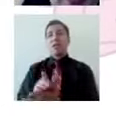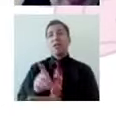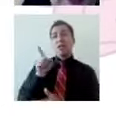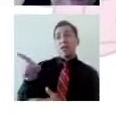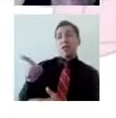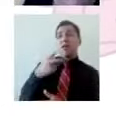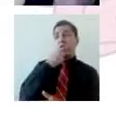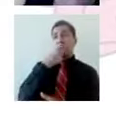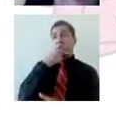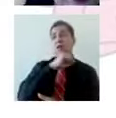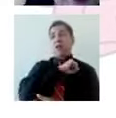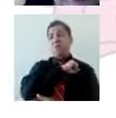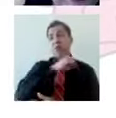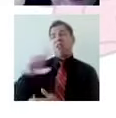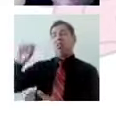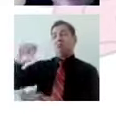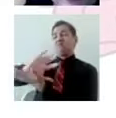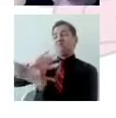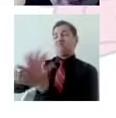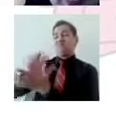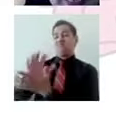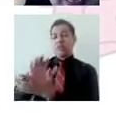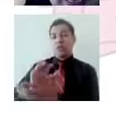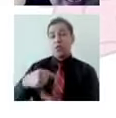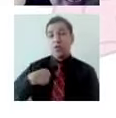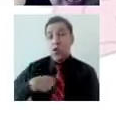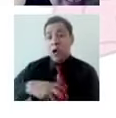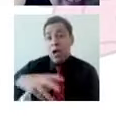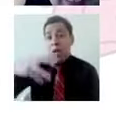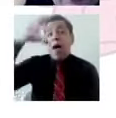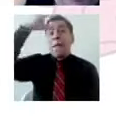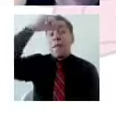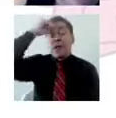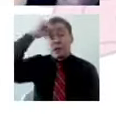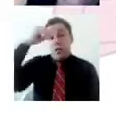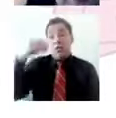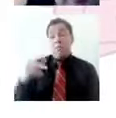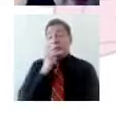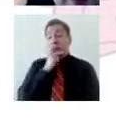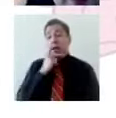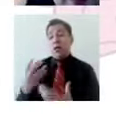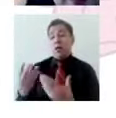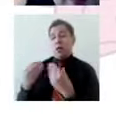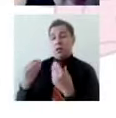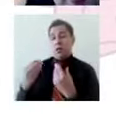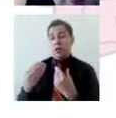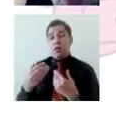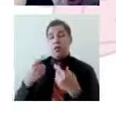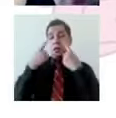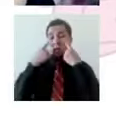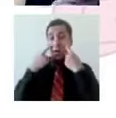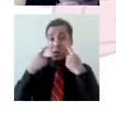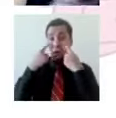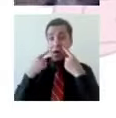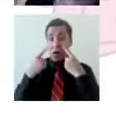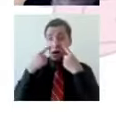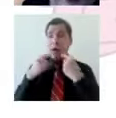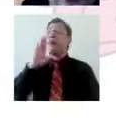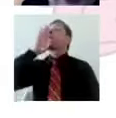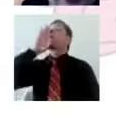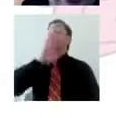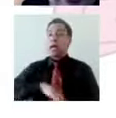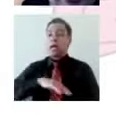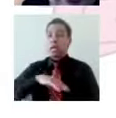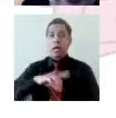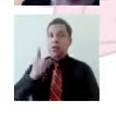que llorar te hace débil, ¿qué voy a aprender? No, llorar,